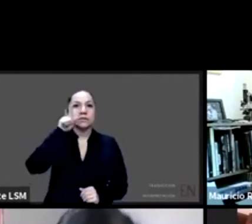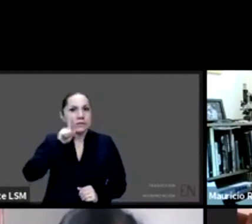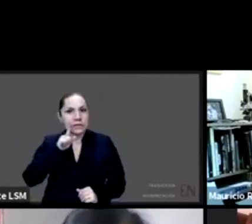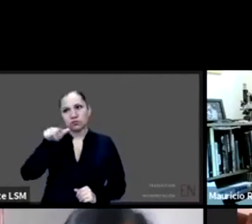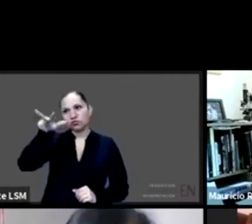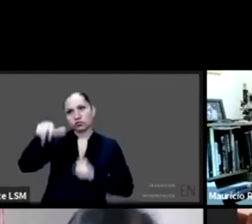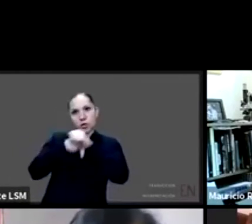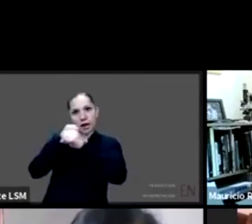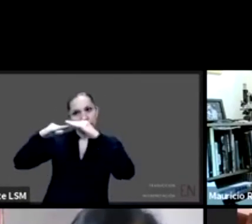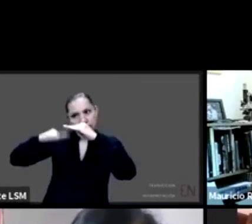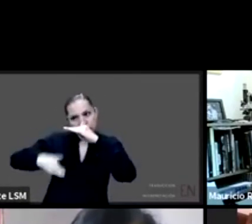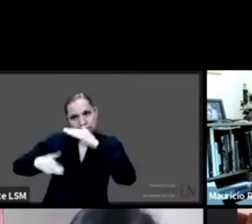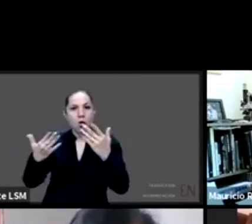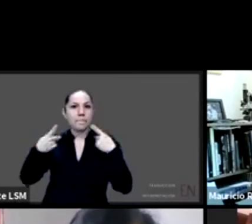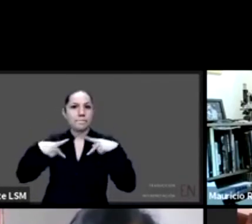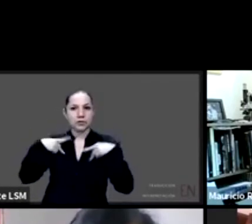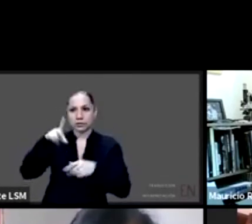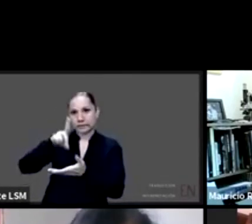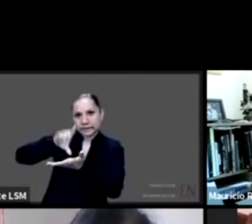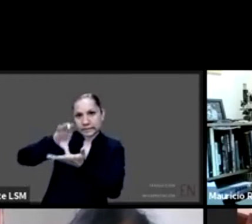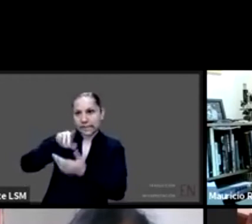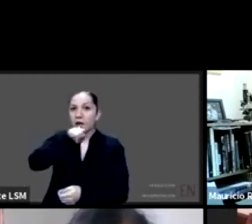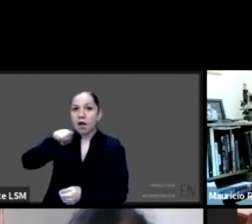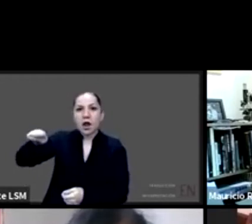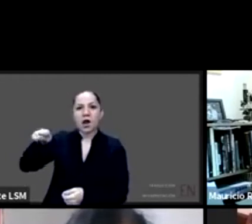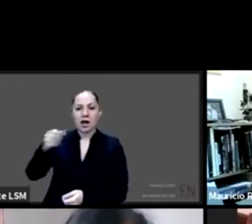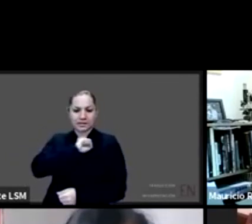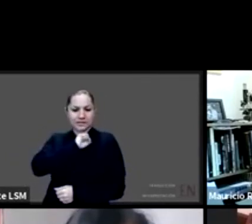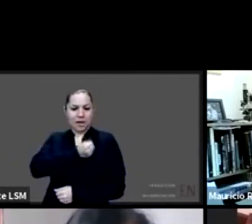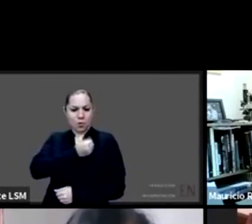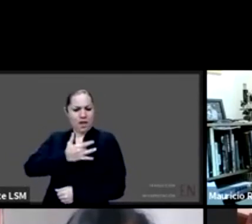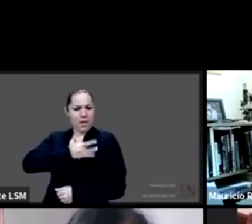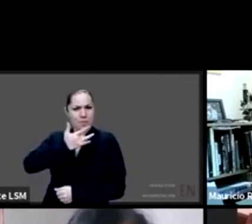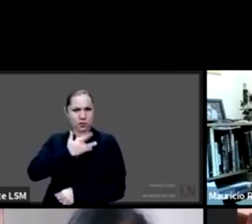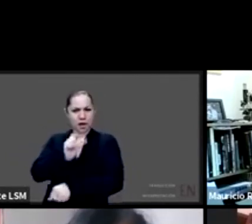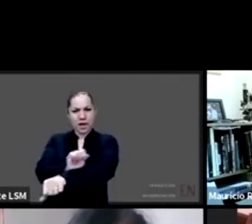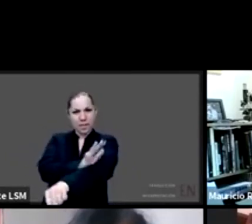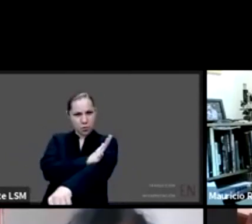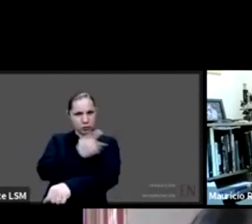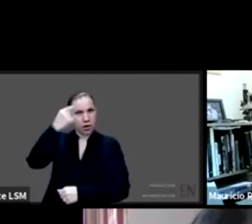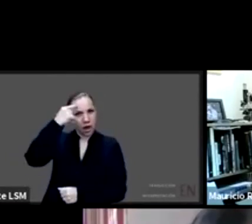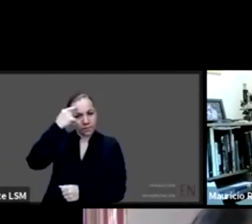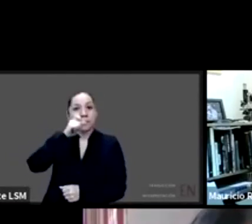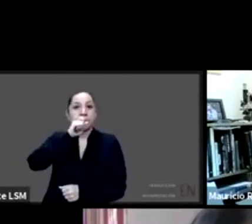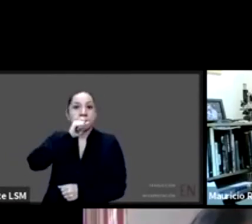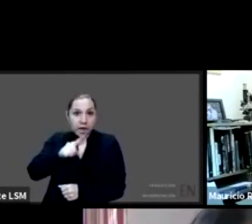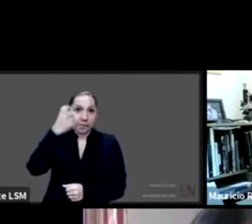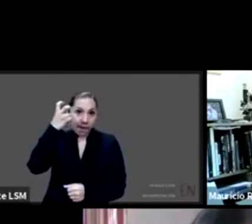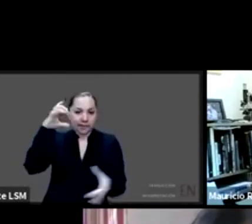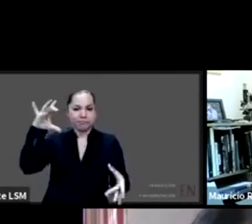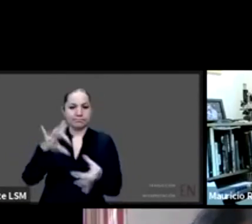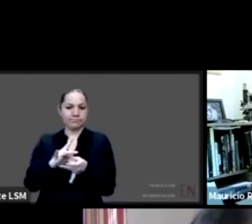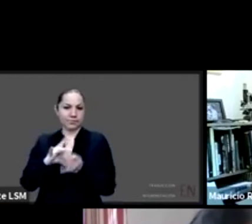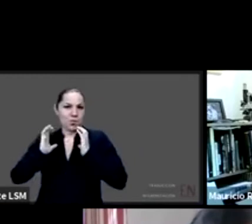con discapacidad. También su salud emocional y el impacto que esto tiene en la física. Uno de los